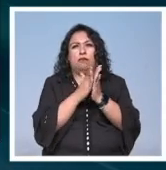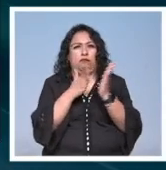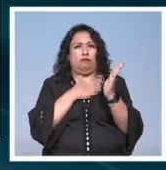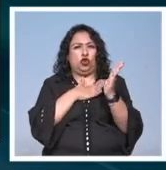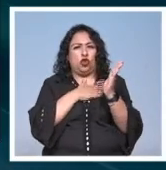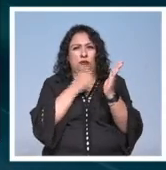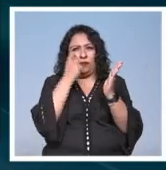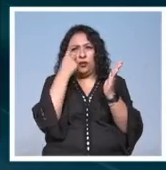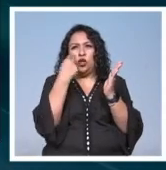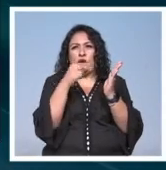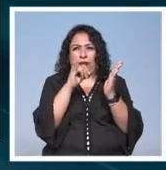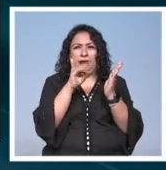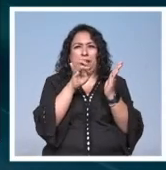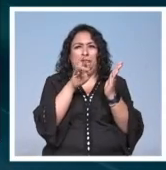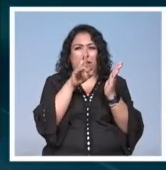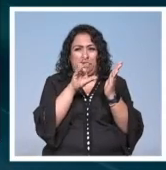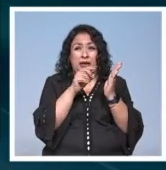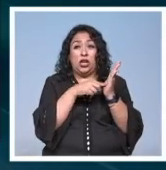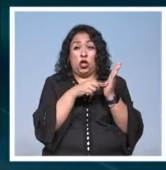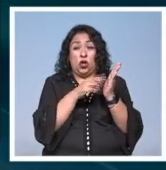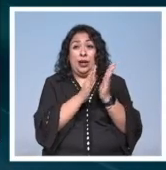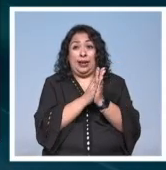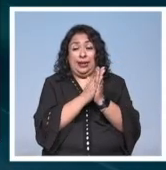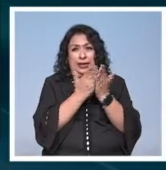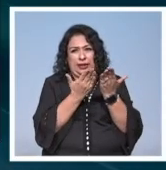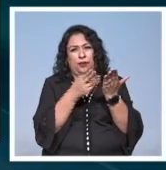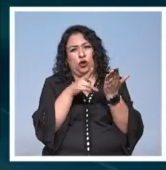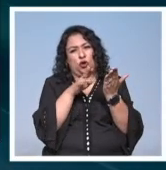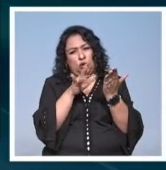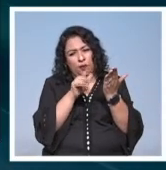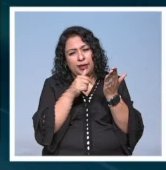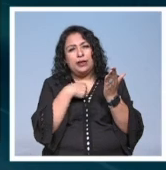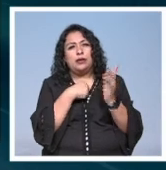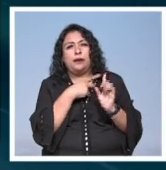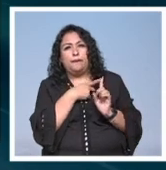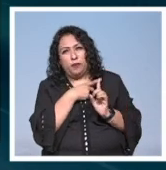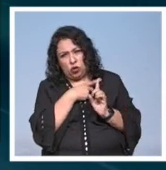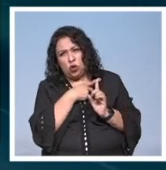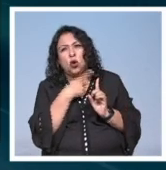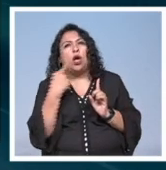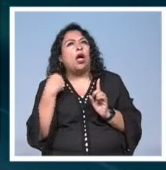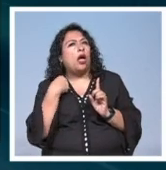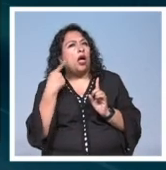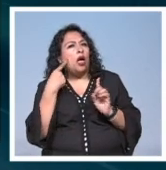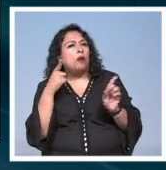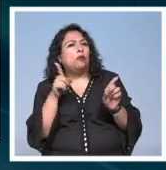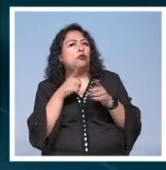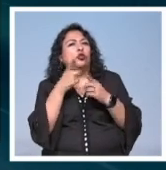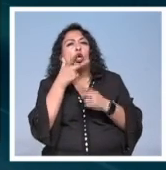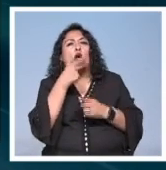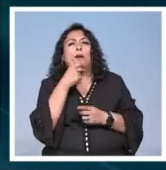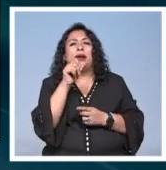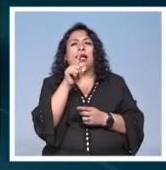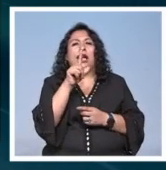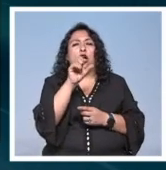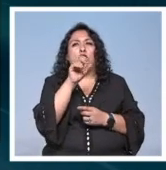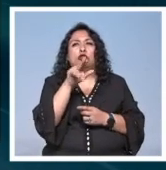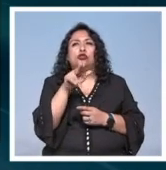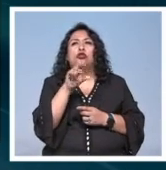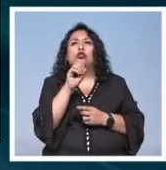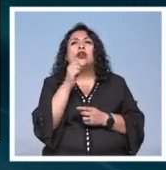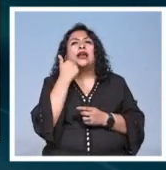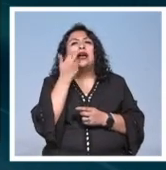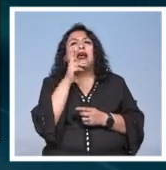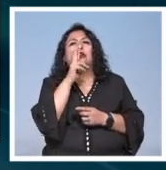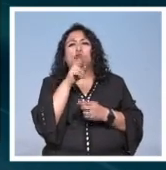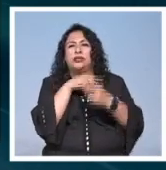mía que se llama imperio la novela y por tanto el monólogo con música de alonso burgos intentaba responder